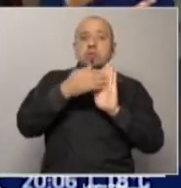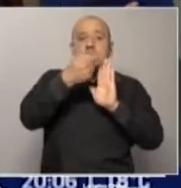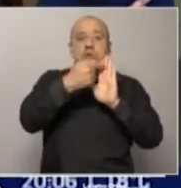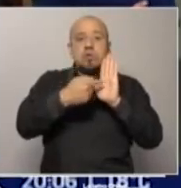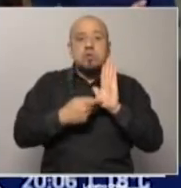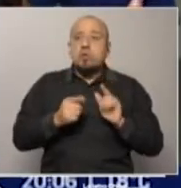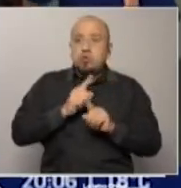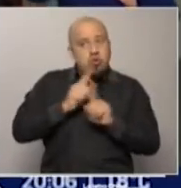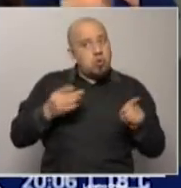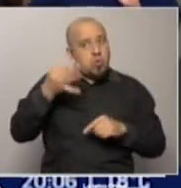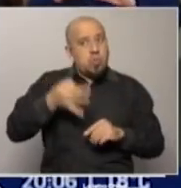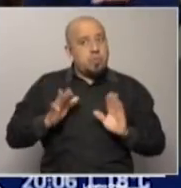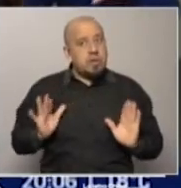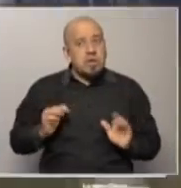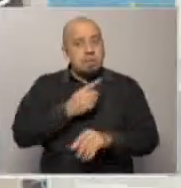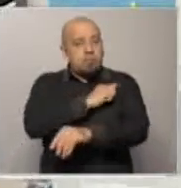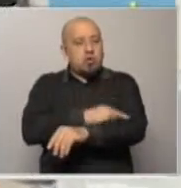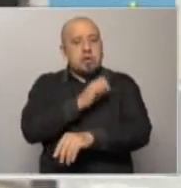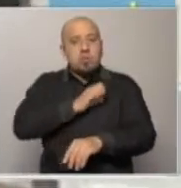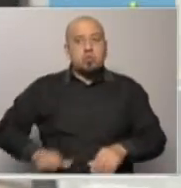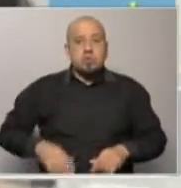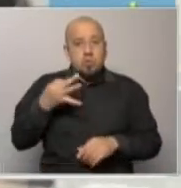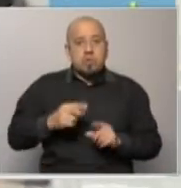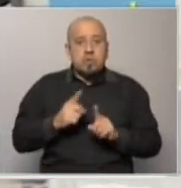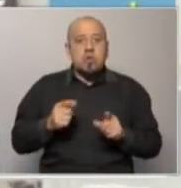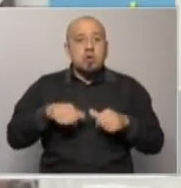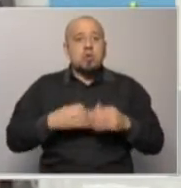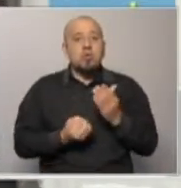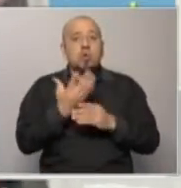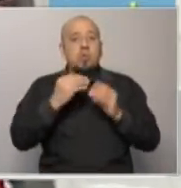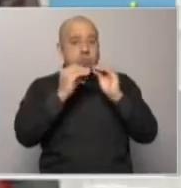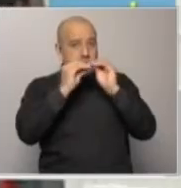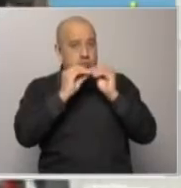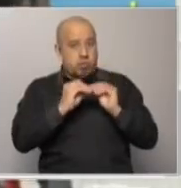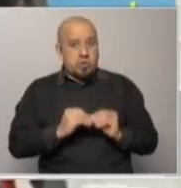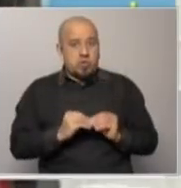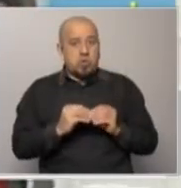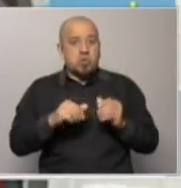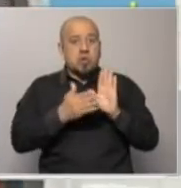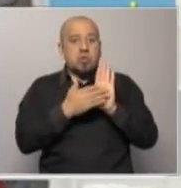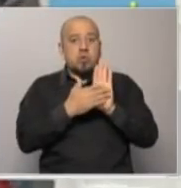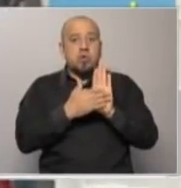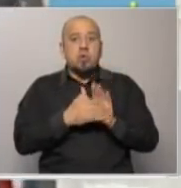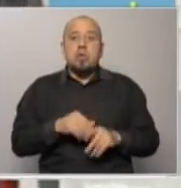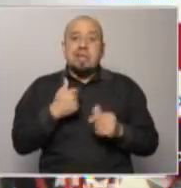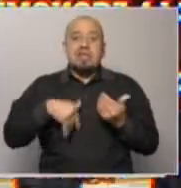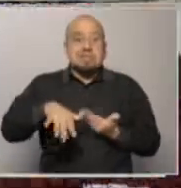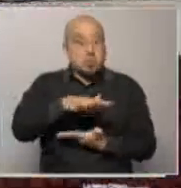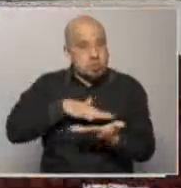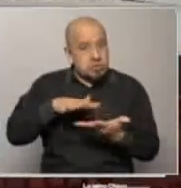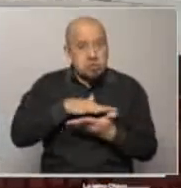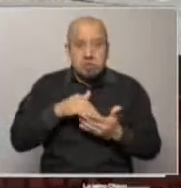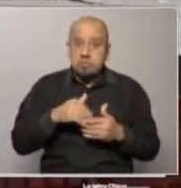lo que se había comprometido el Poder Ejecutivo. En este momento, con estos nuevos presupuestos, con estos nuevos instructivos presupuestales, se va a agravar la situación.